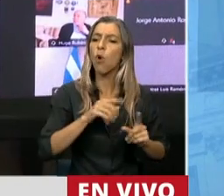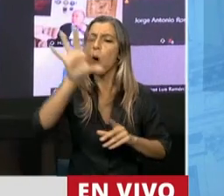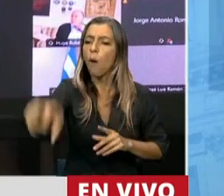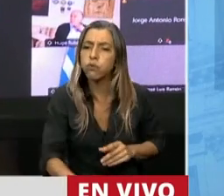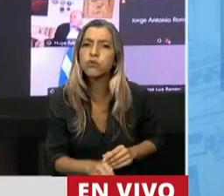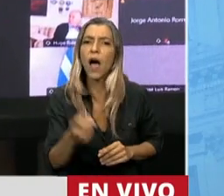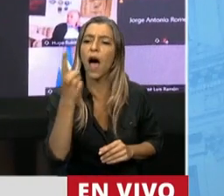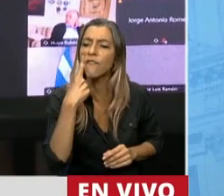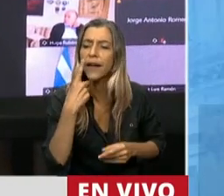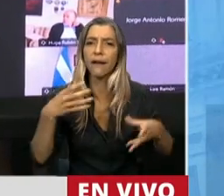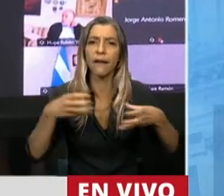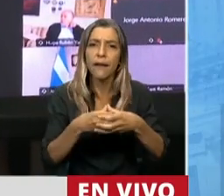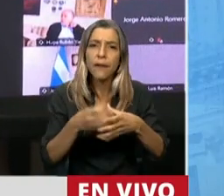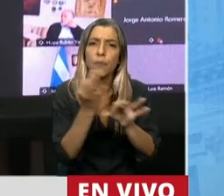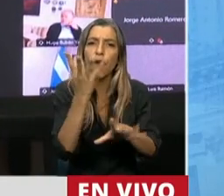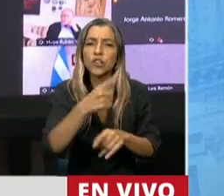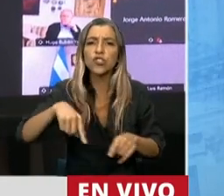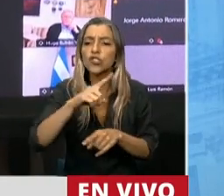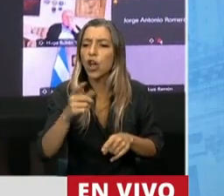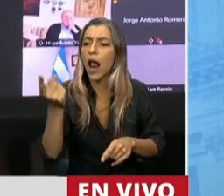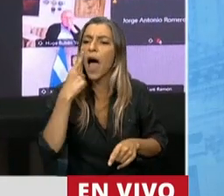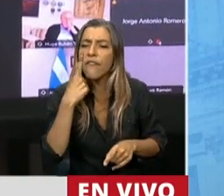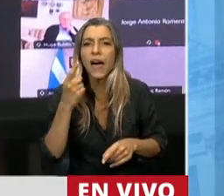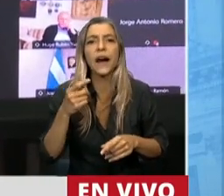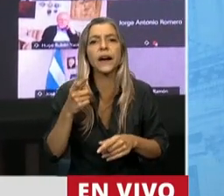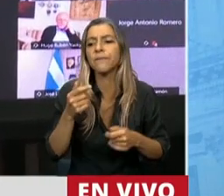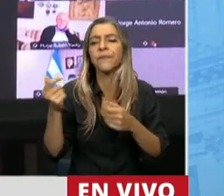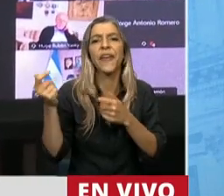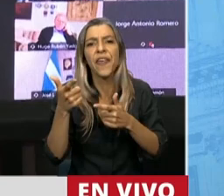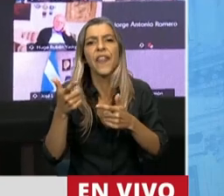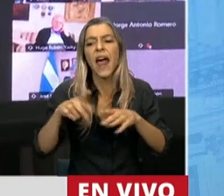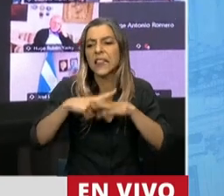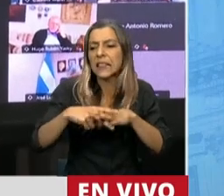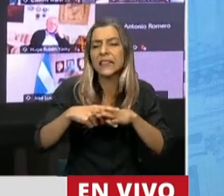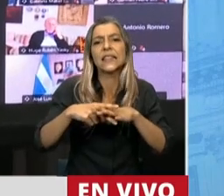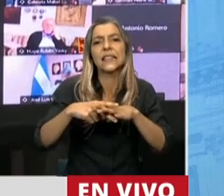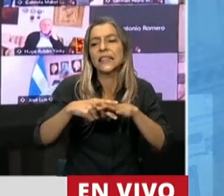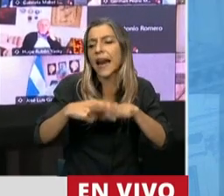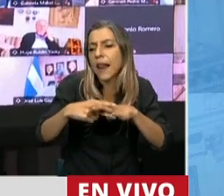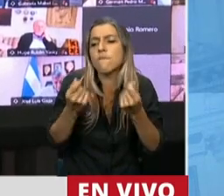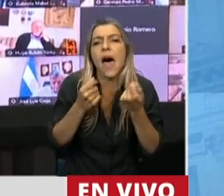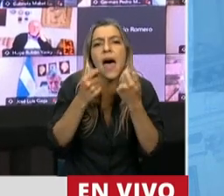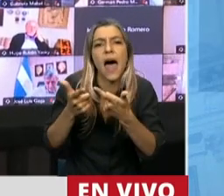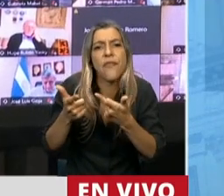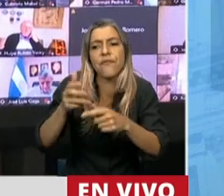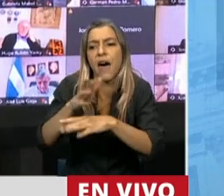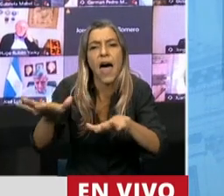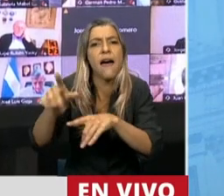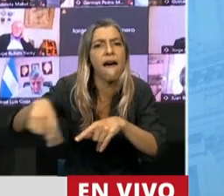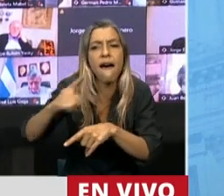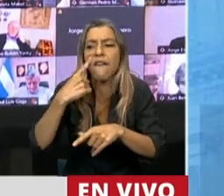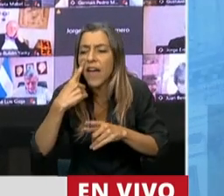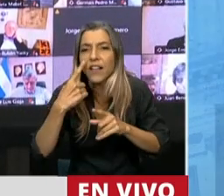acompañando a nuestros equipos docentes con estrategias adecuadas, poniendo en cabeza al Ministerio de Educación, pero en trabajo